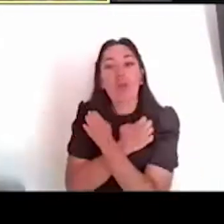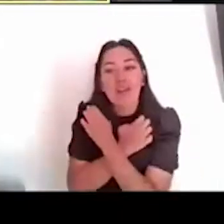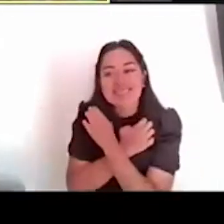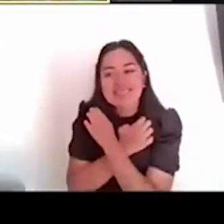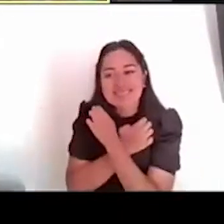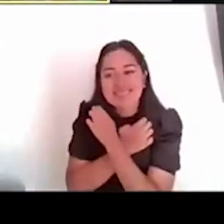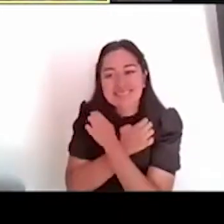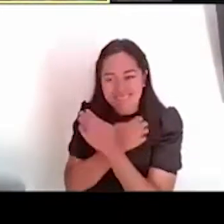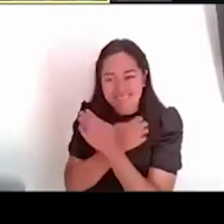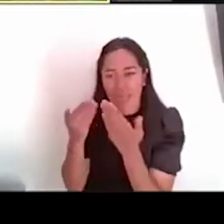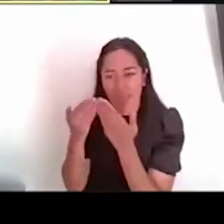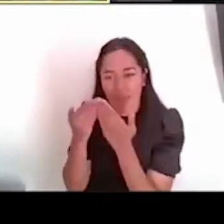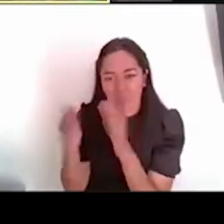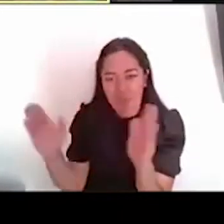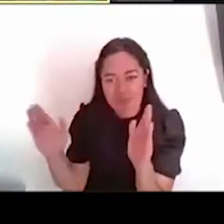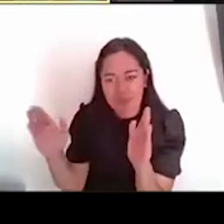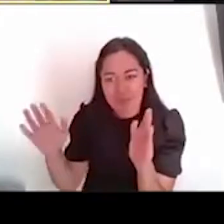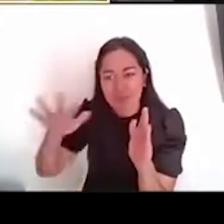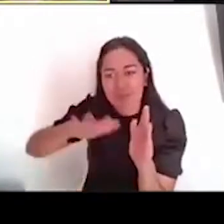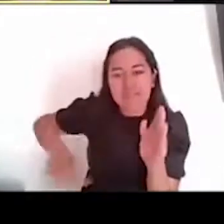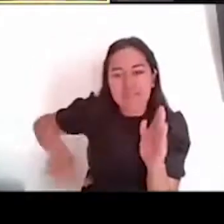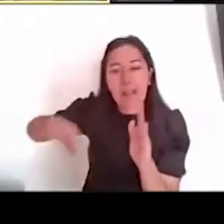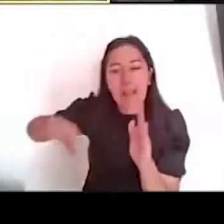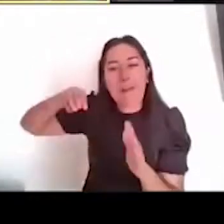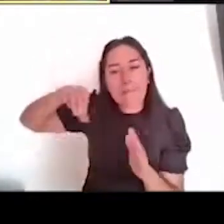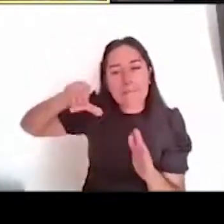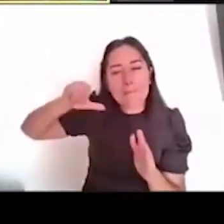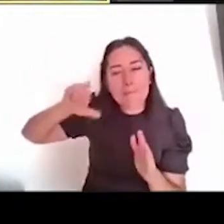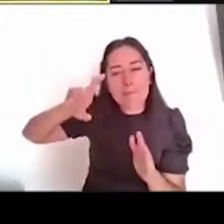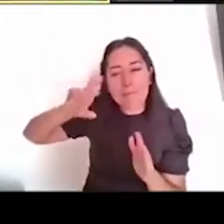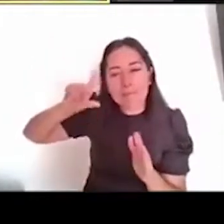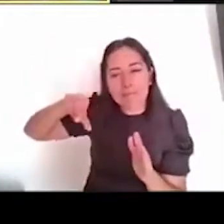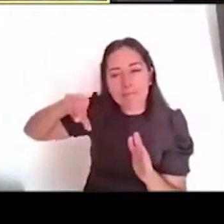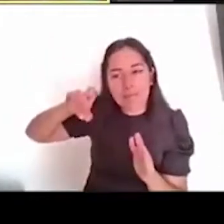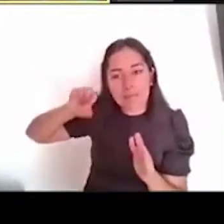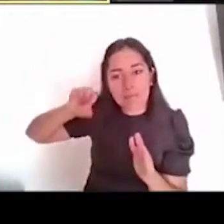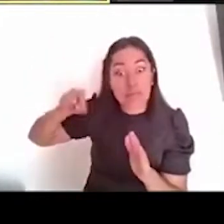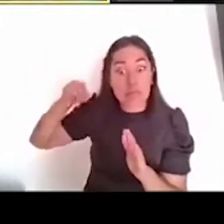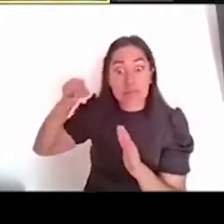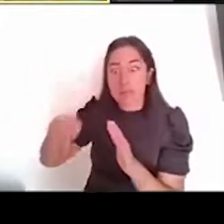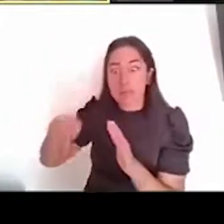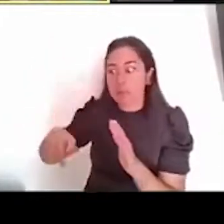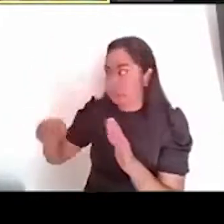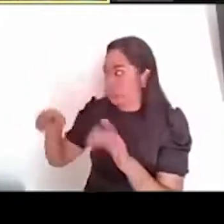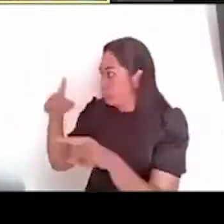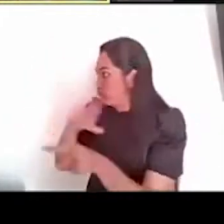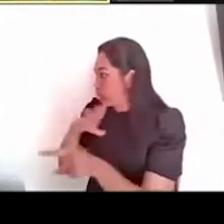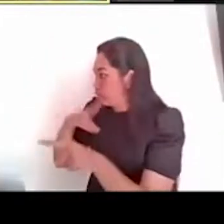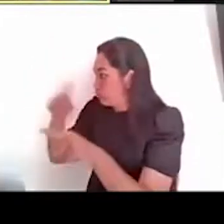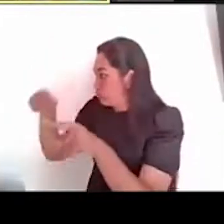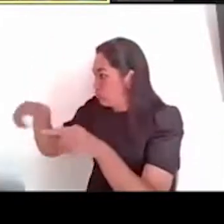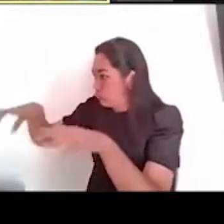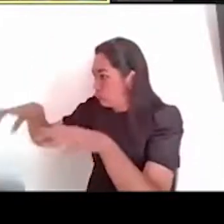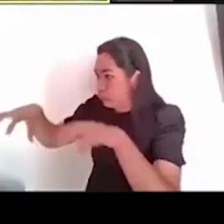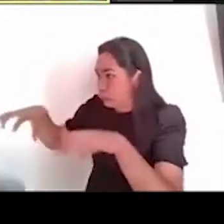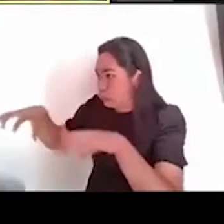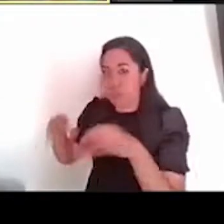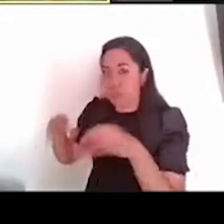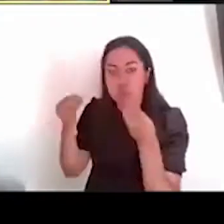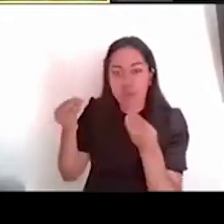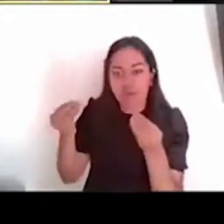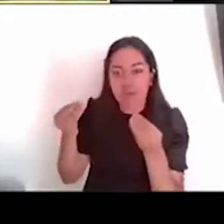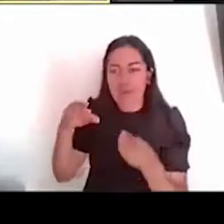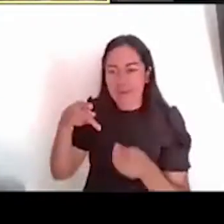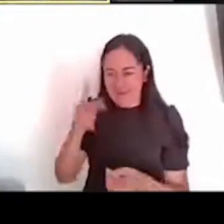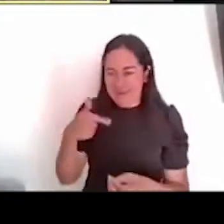Marqués del Apartado, porque es muy complejo, ¿no? A mí me, a mí me encanta que yo como